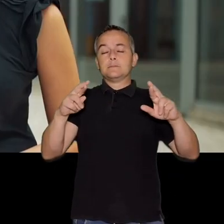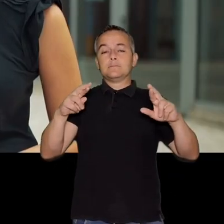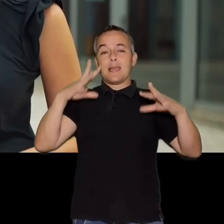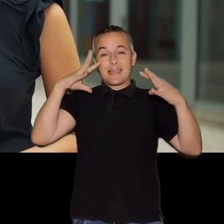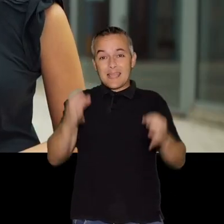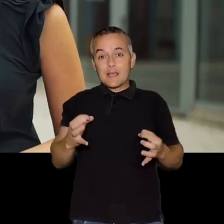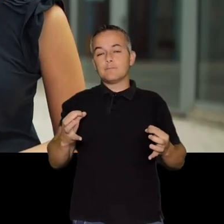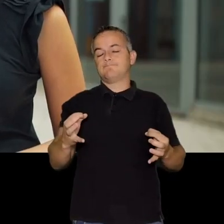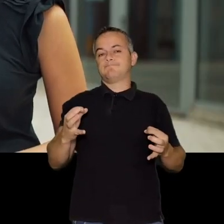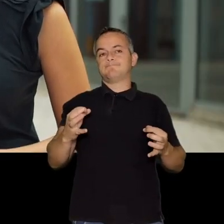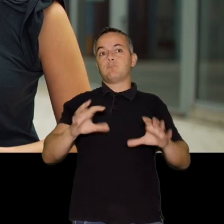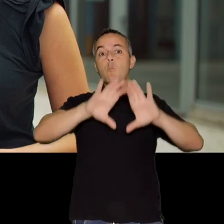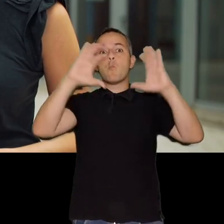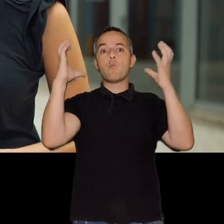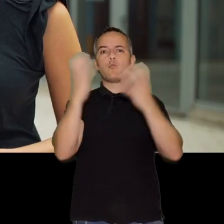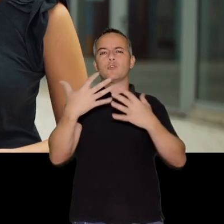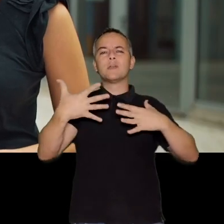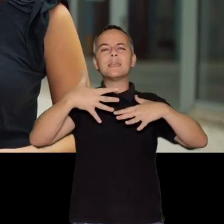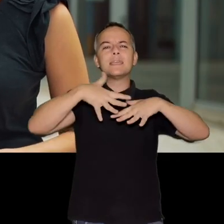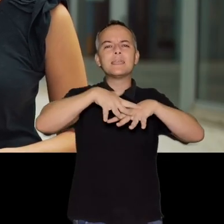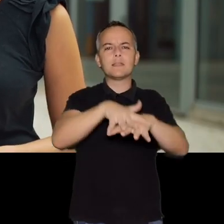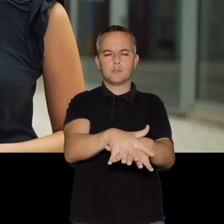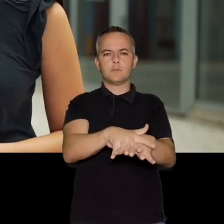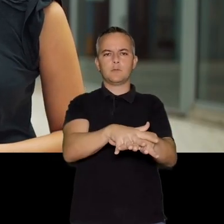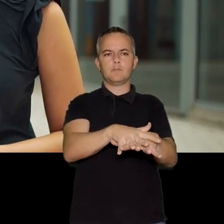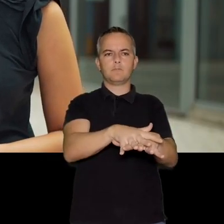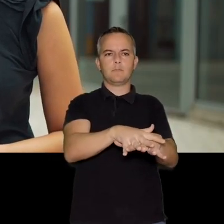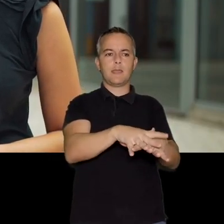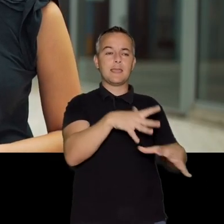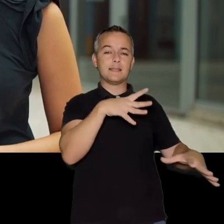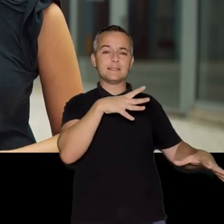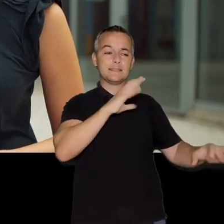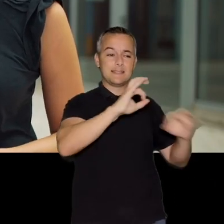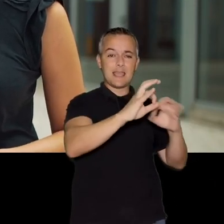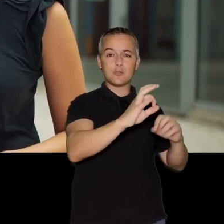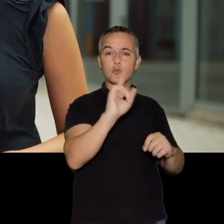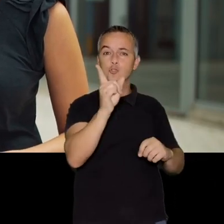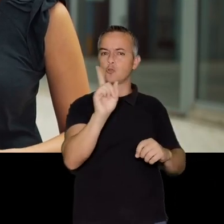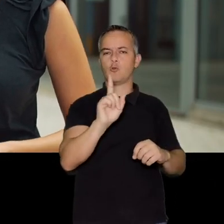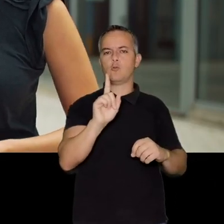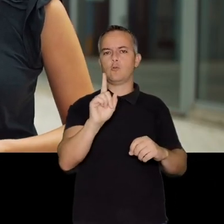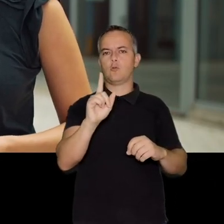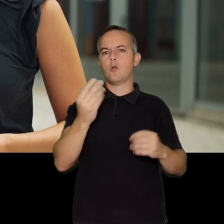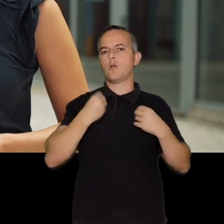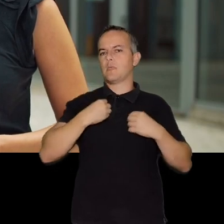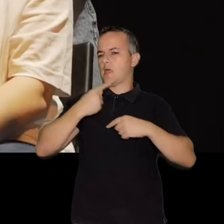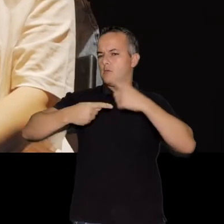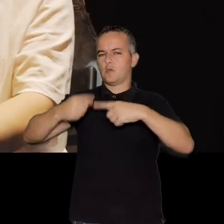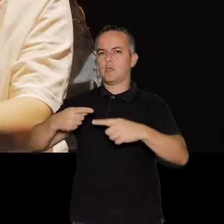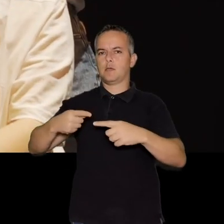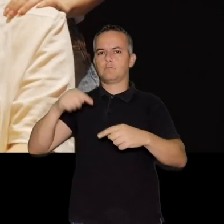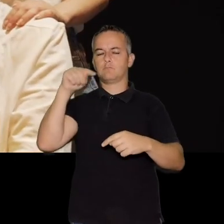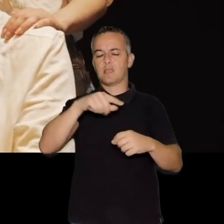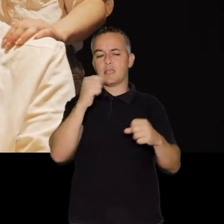Lo que yo espero realmente es que haya un mundo mucho más inclusivo del que hay, no solo dentro de los escenarios, sino en la vida cotidiana.